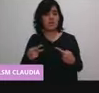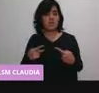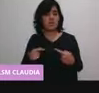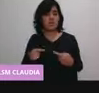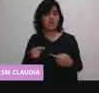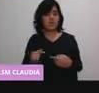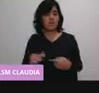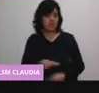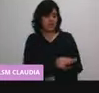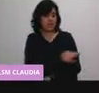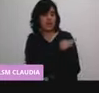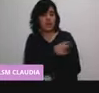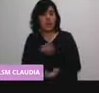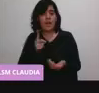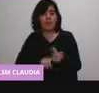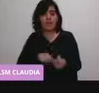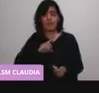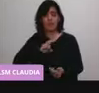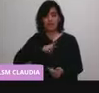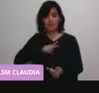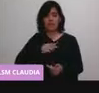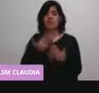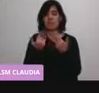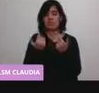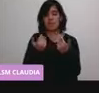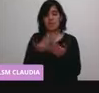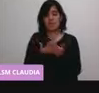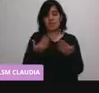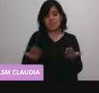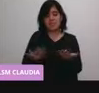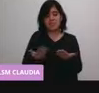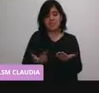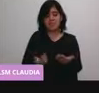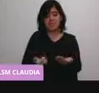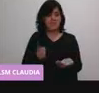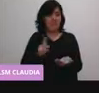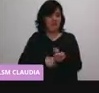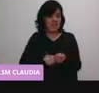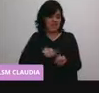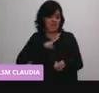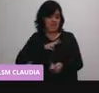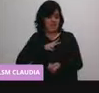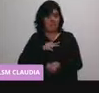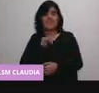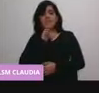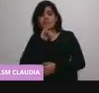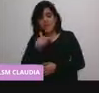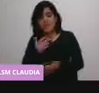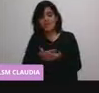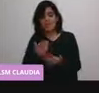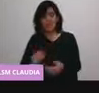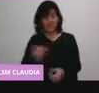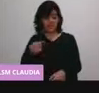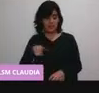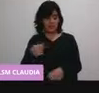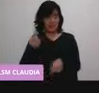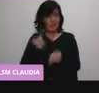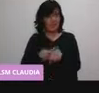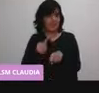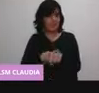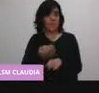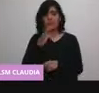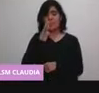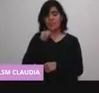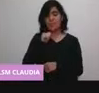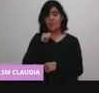vacuna de virus. No se replican los virus. Los virus no son muertos. No le puede dar la enfermedad. La respuesta inmune